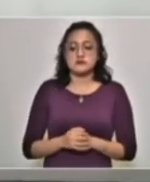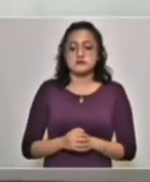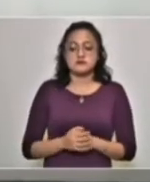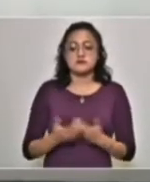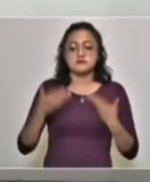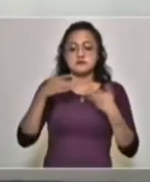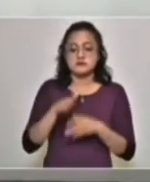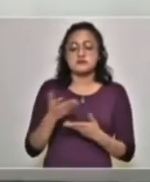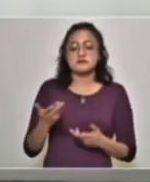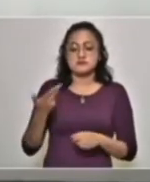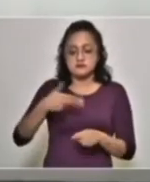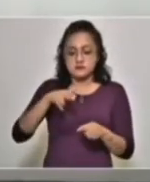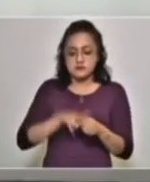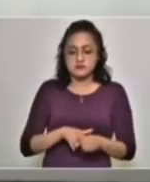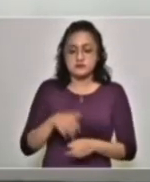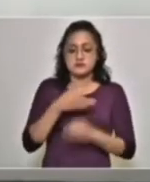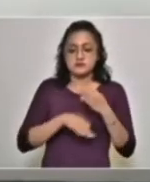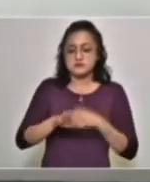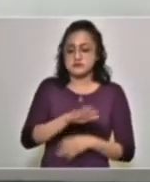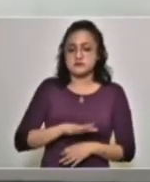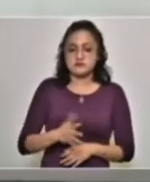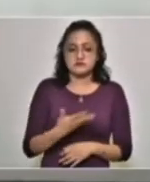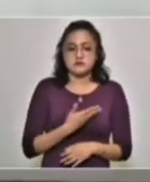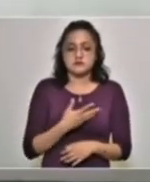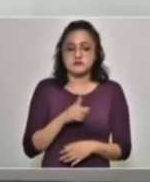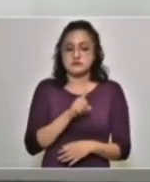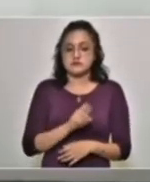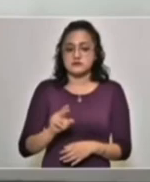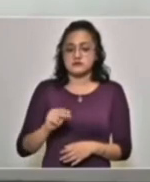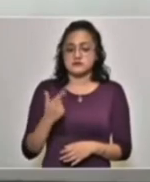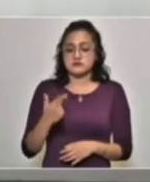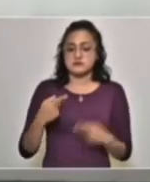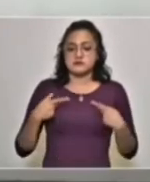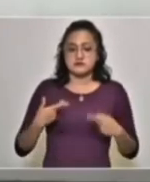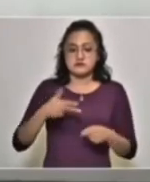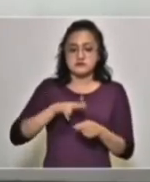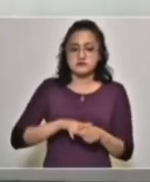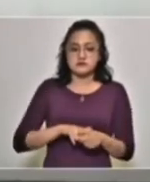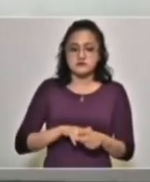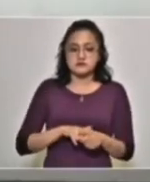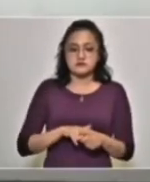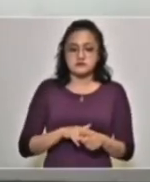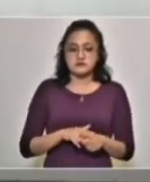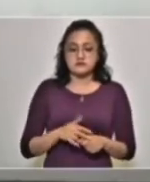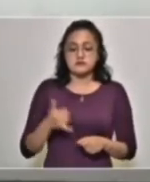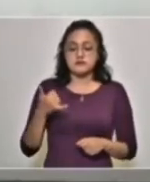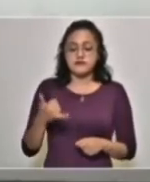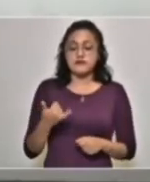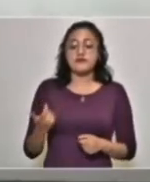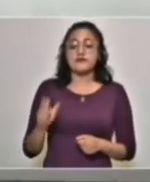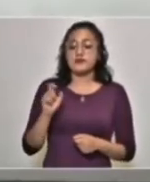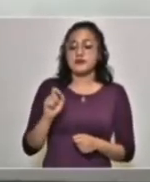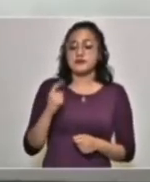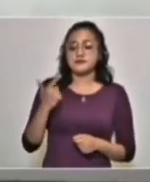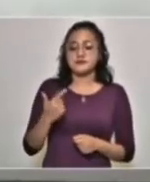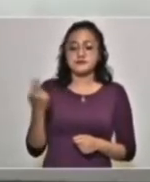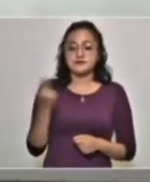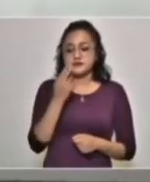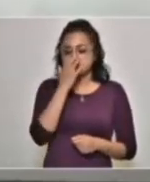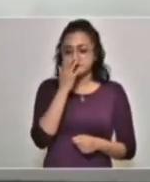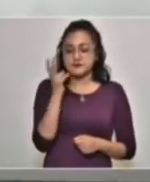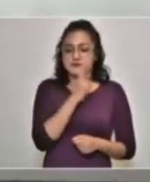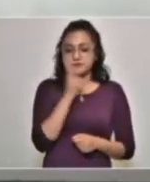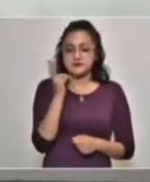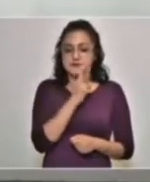lo que respecta a la hospitalización en todo el sector, tenemos ciento ochenta y siete pacientes hospitalizados y veintisiete de ellos requieren de